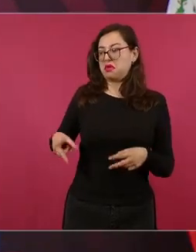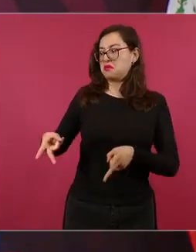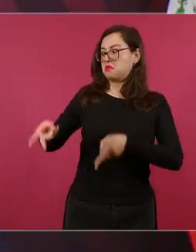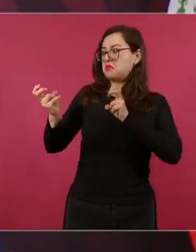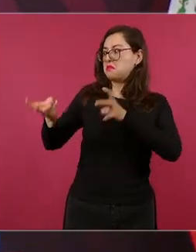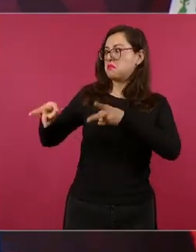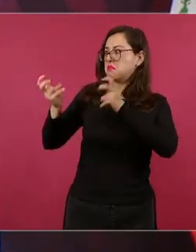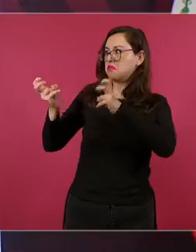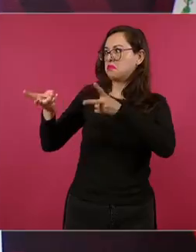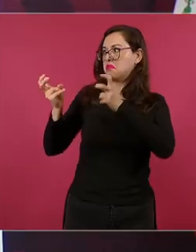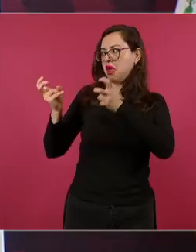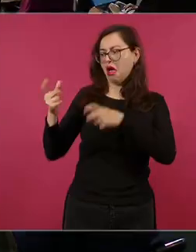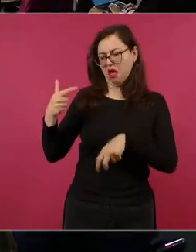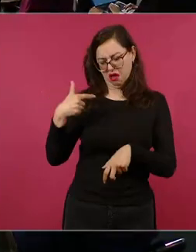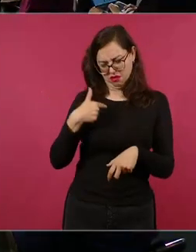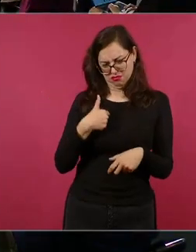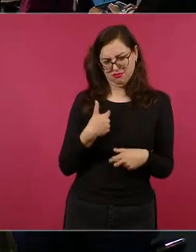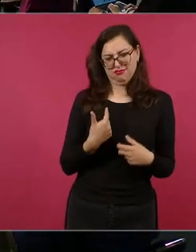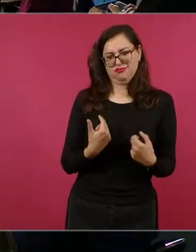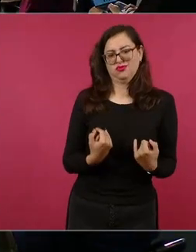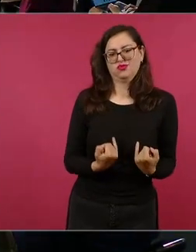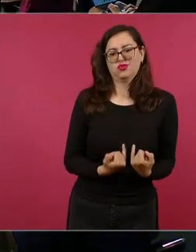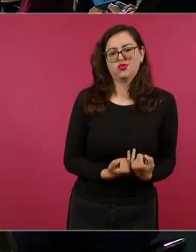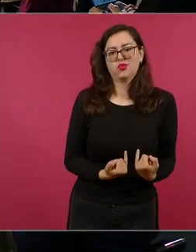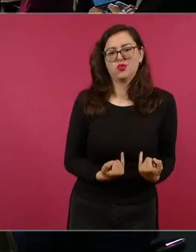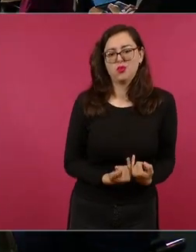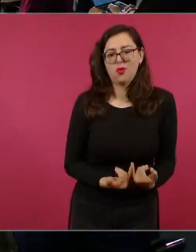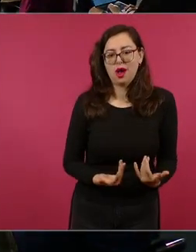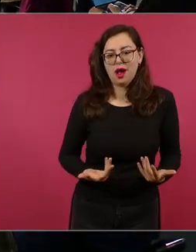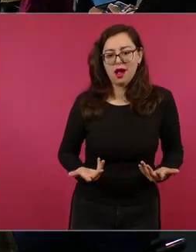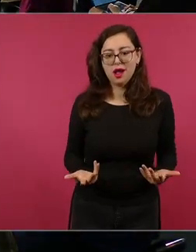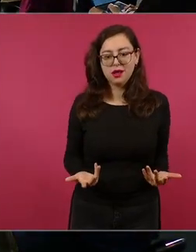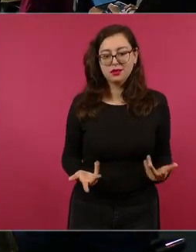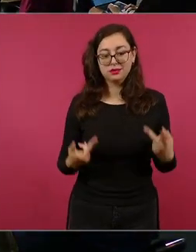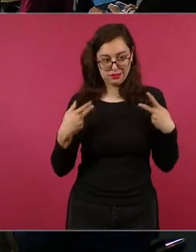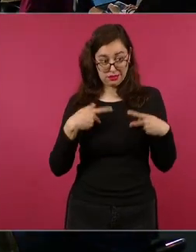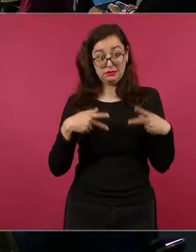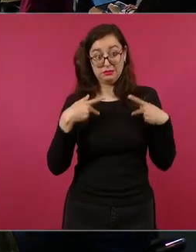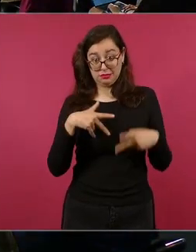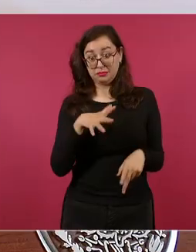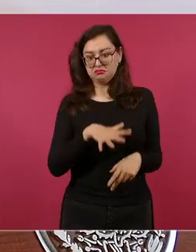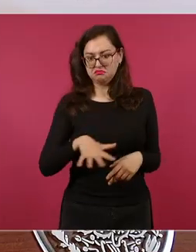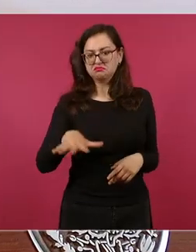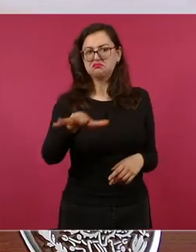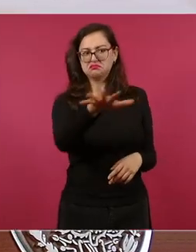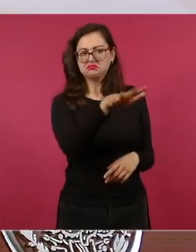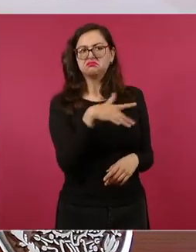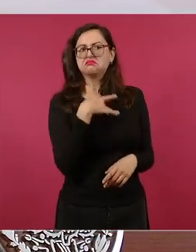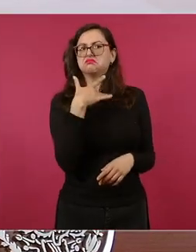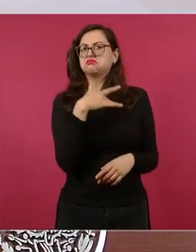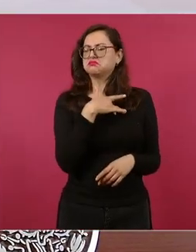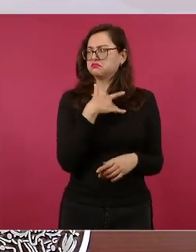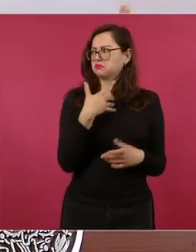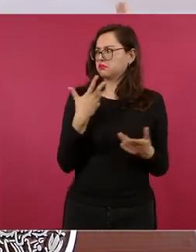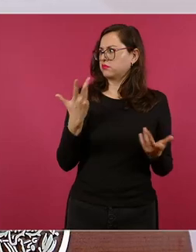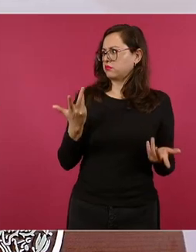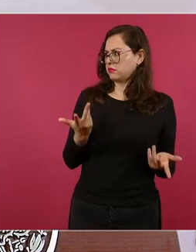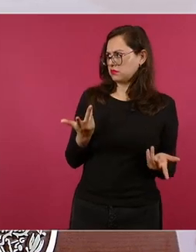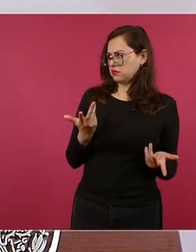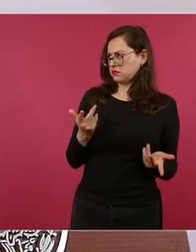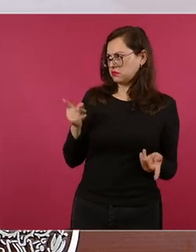o los que recibían algo de los huachicoleros